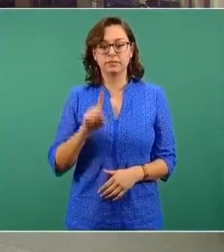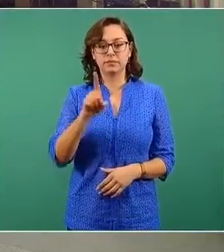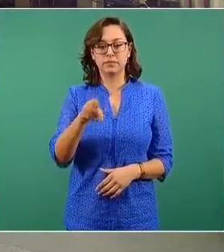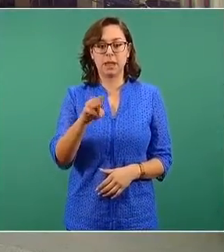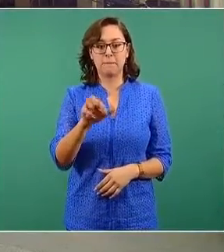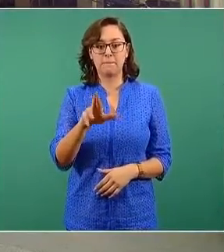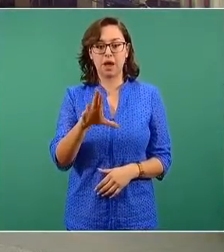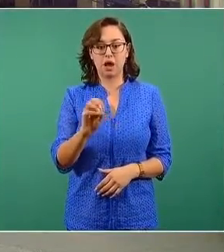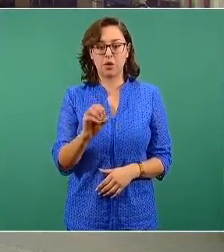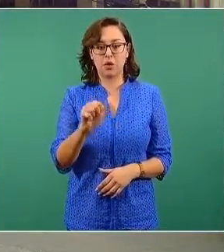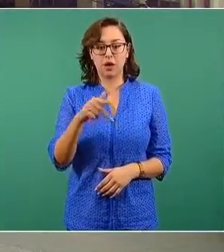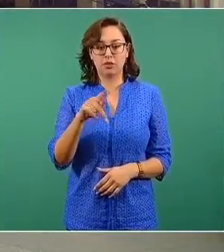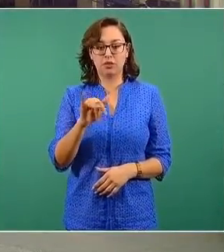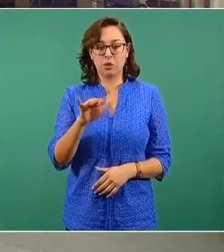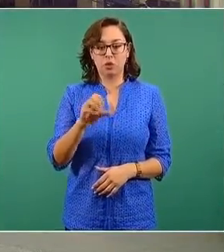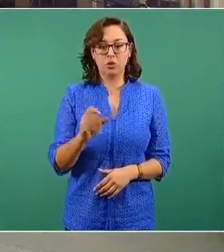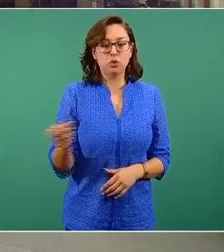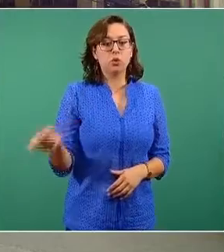Miguel, por favor.